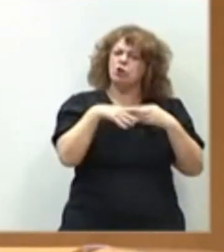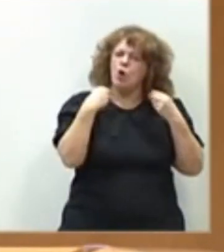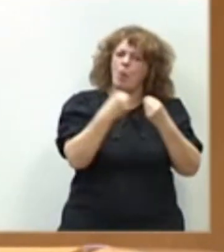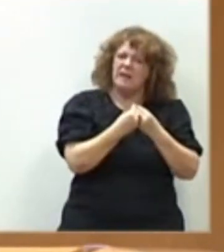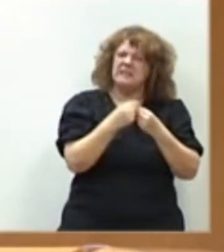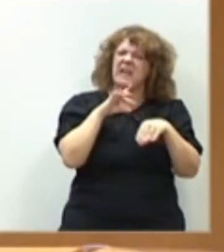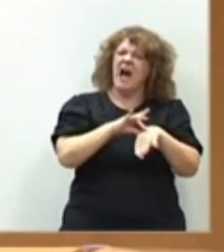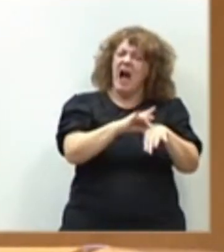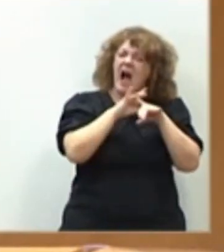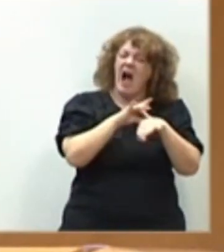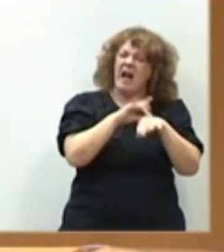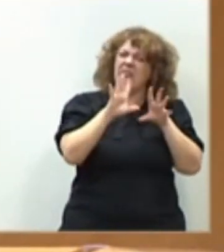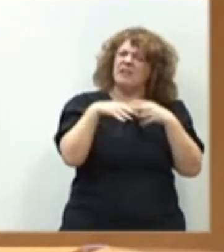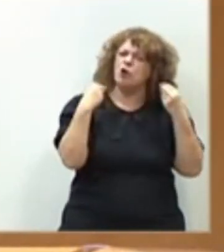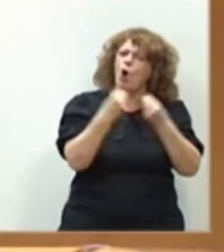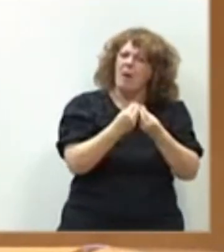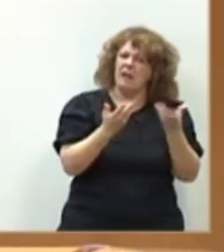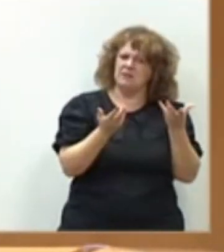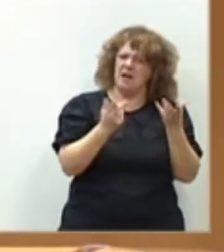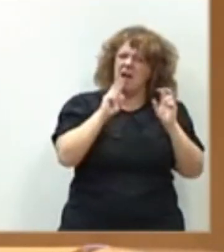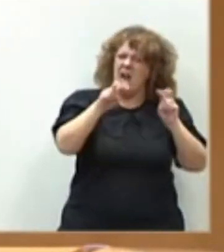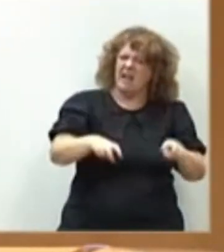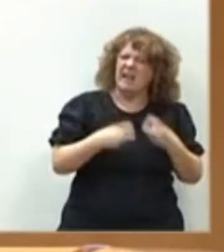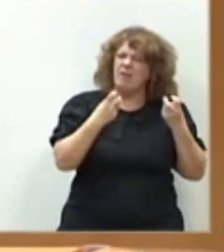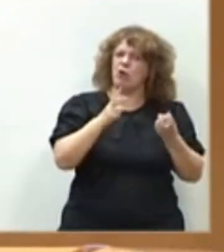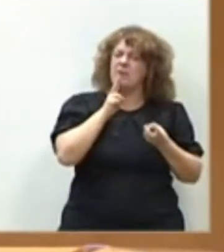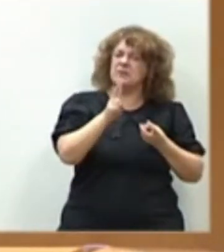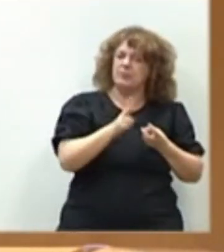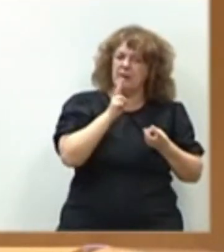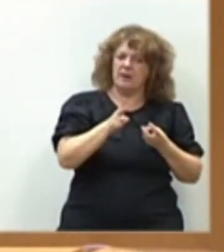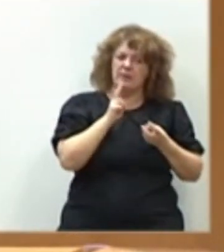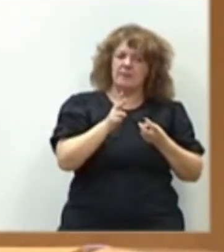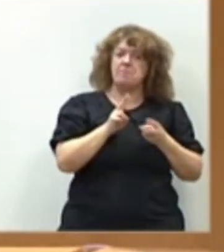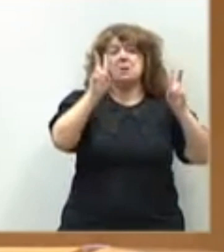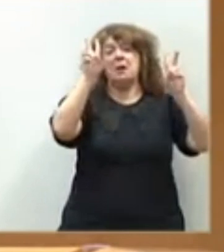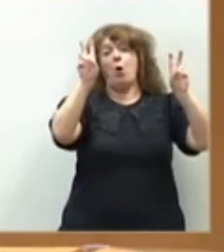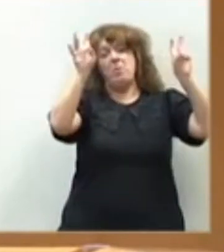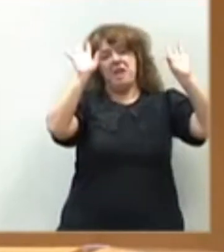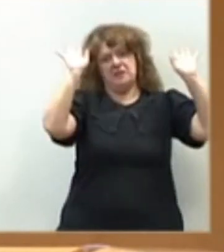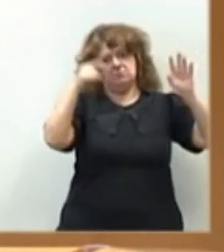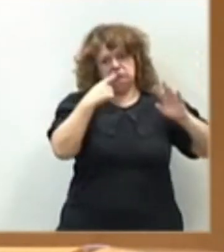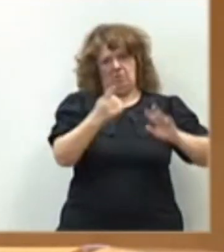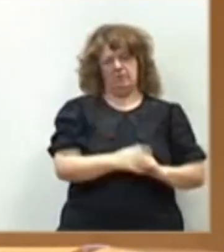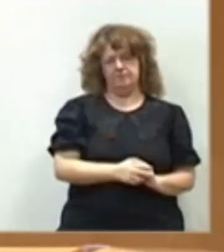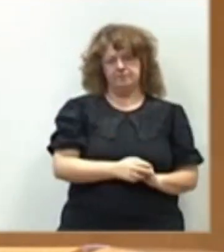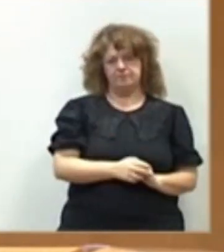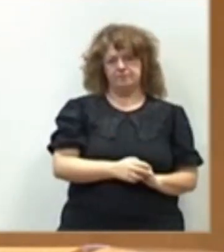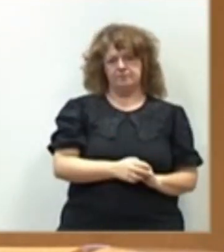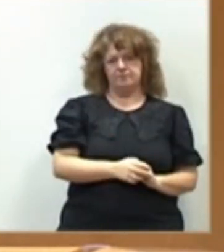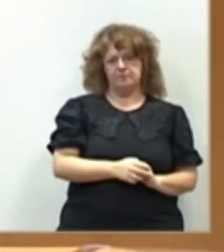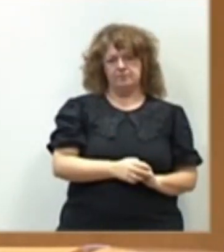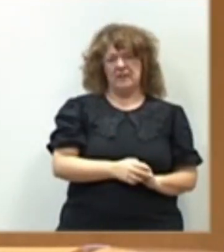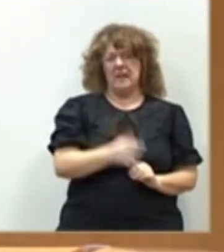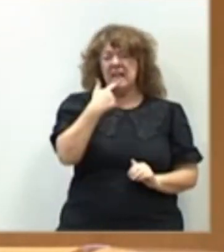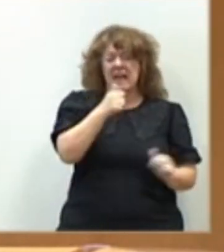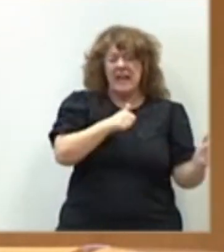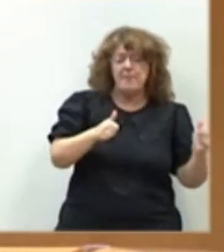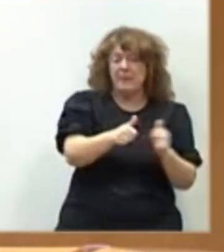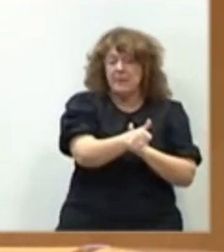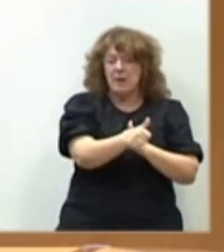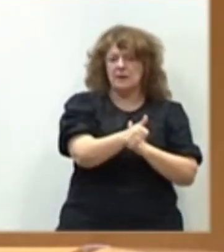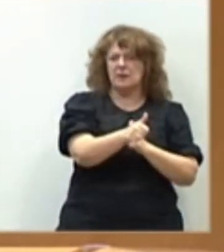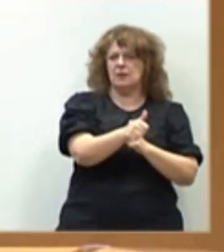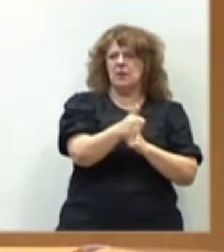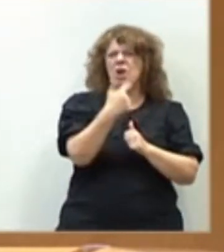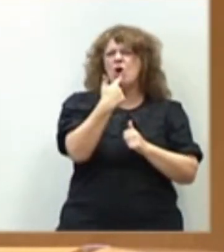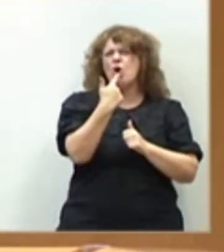globalistas, reformas verdes, pongamos esto entre comillas, que priman lo